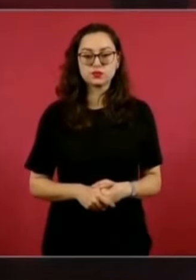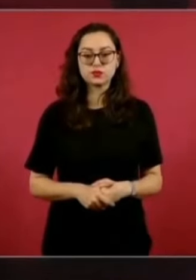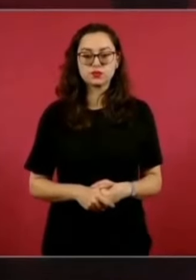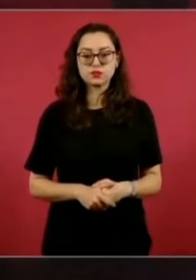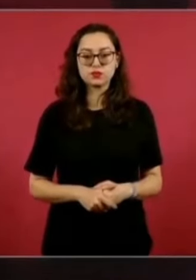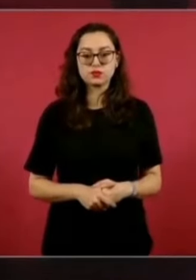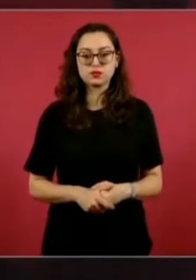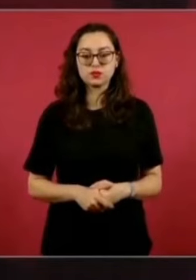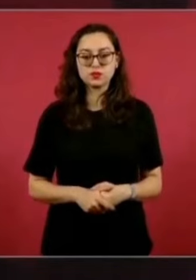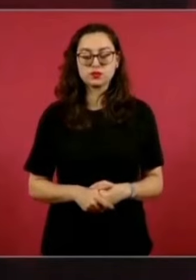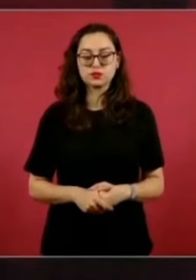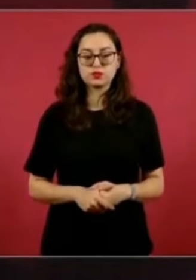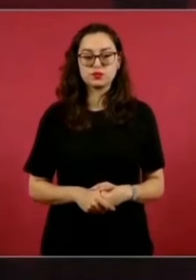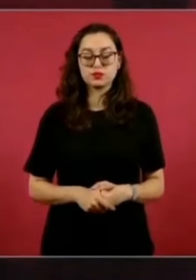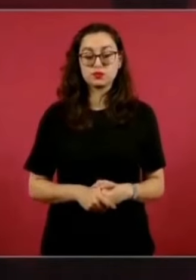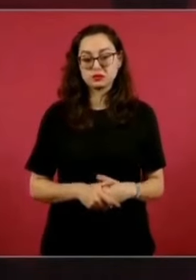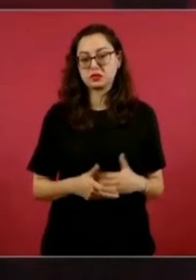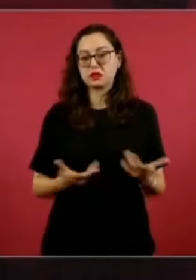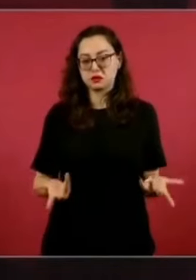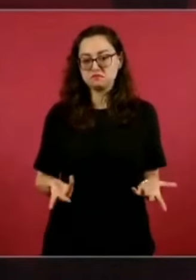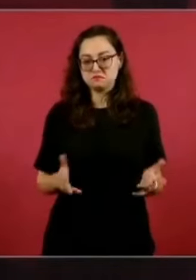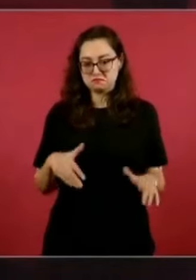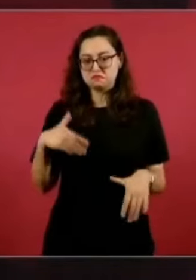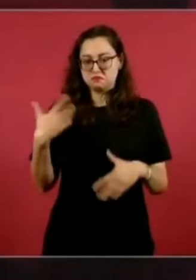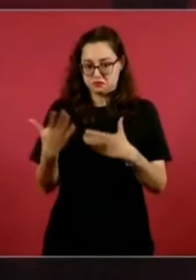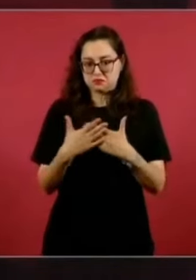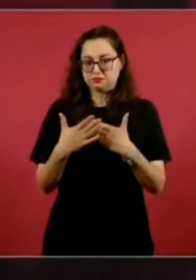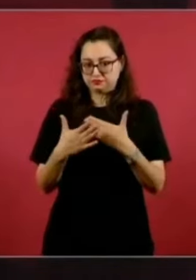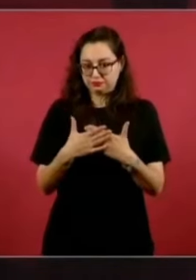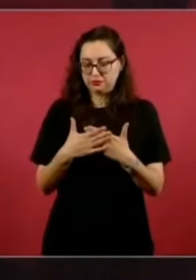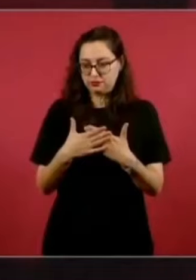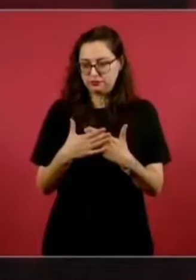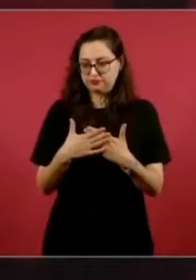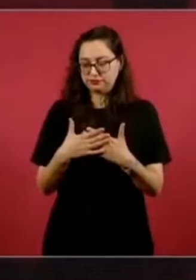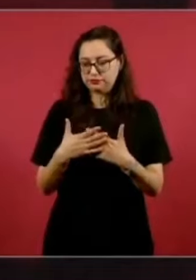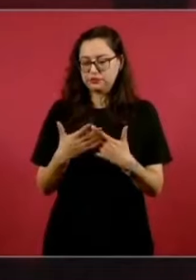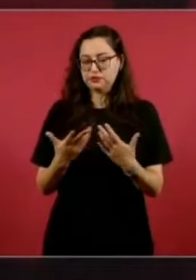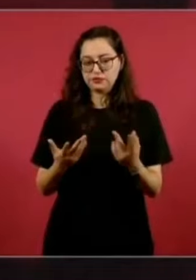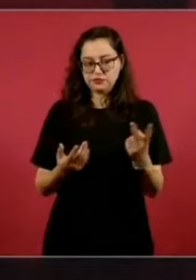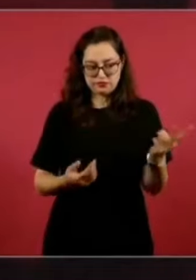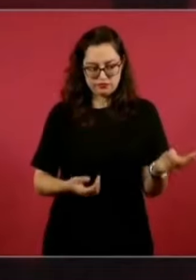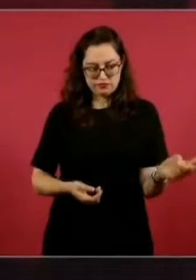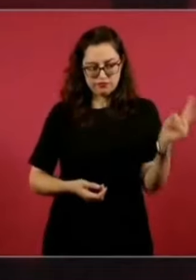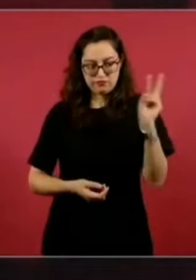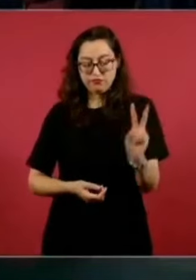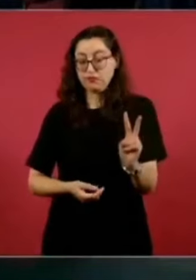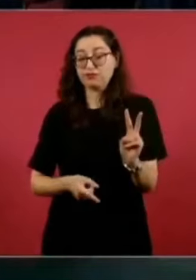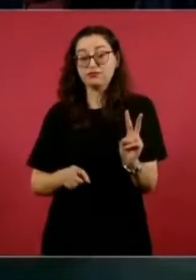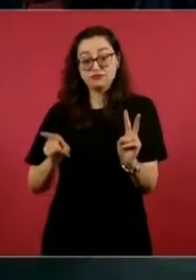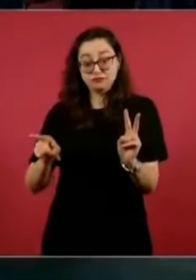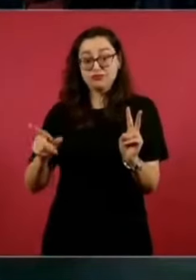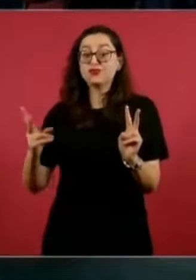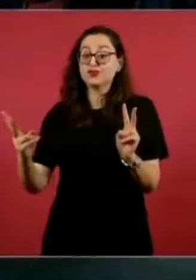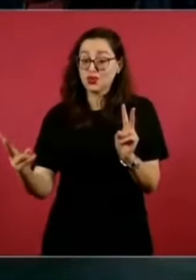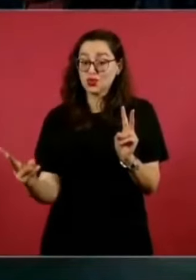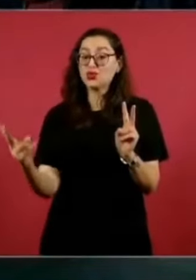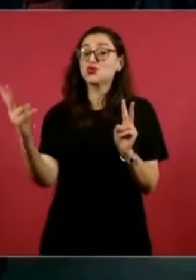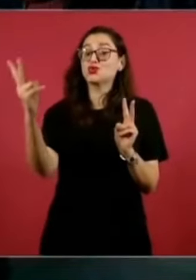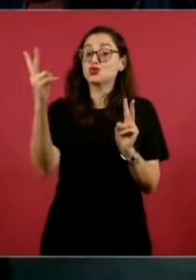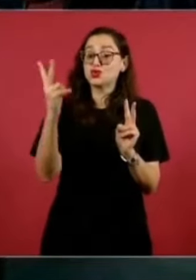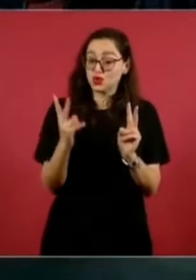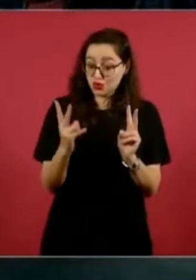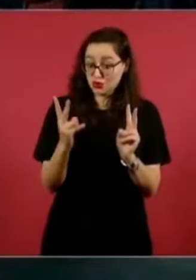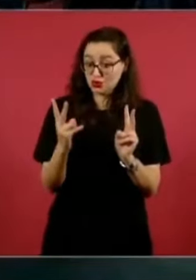con los dos, con el gobernador Cuauhtémoc y con la gobernadora